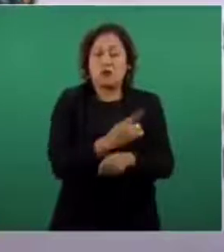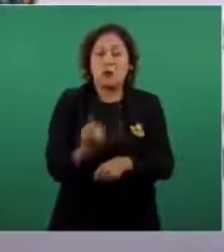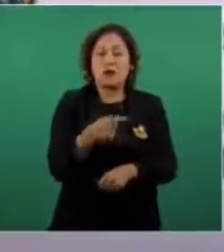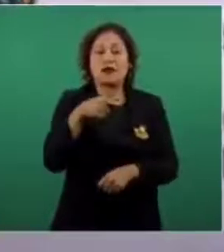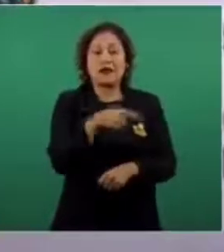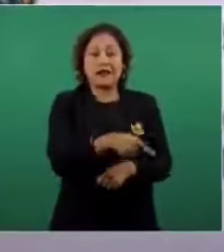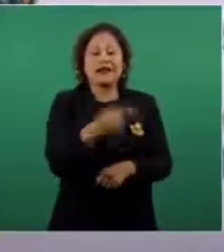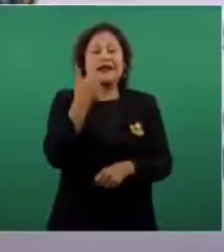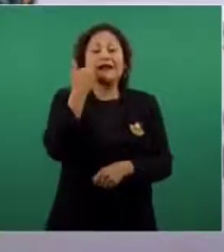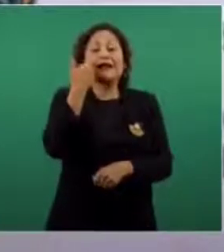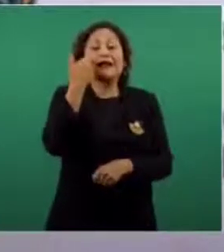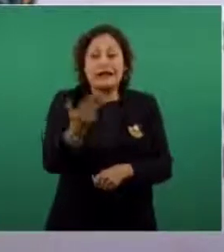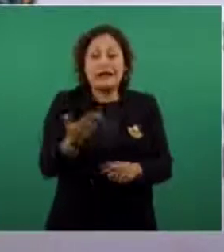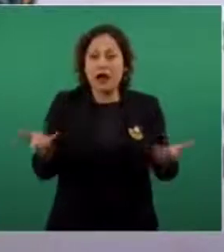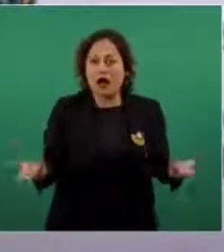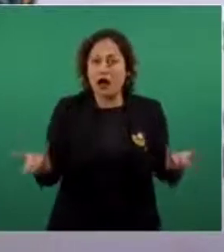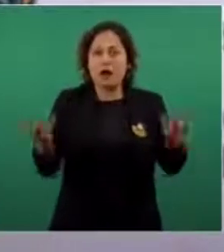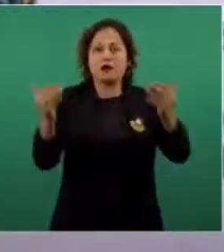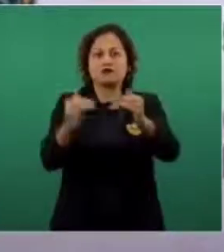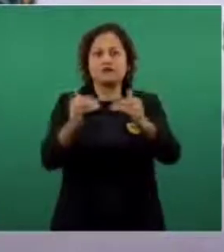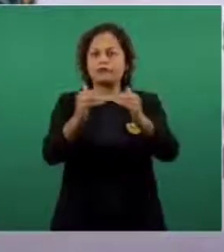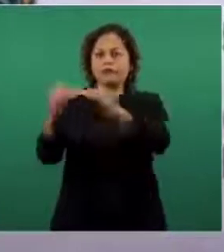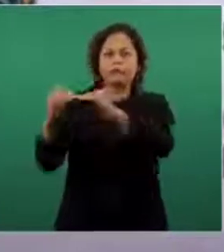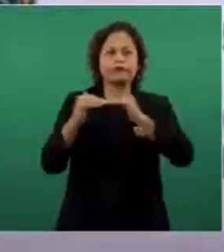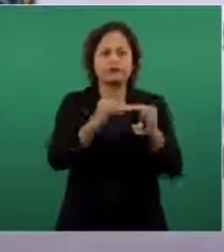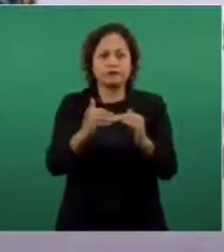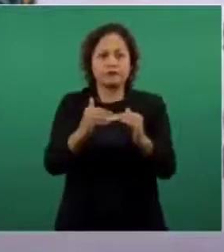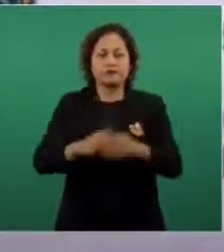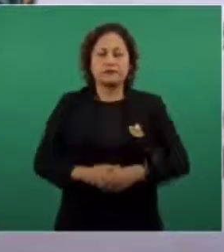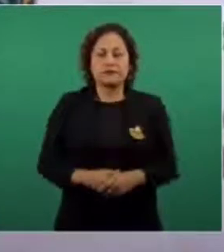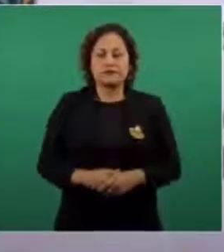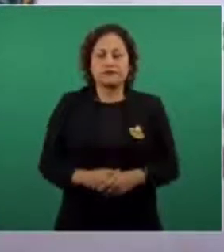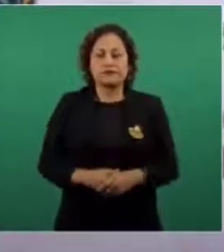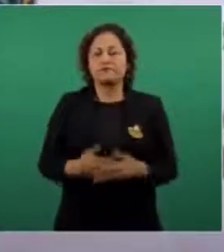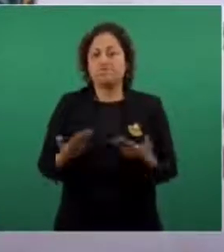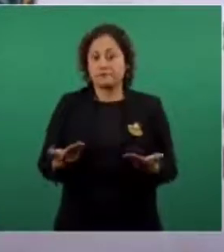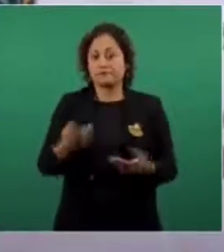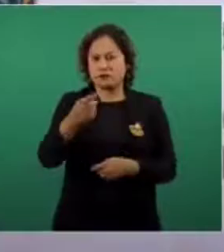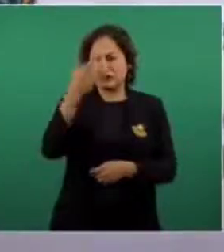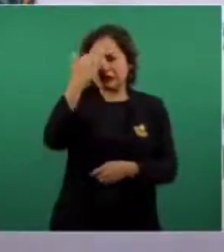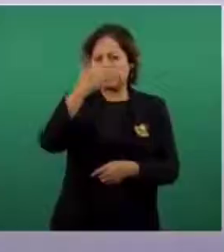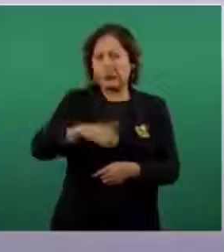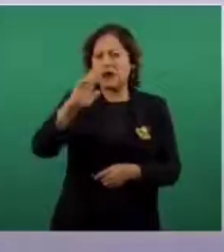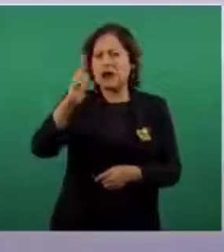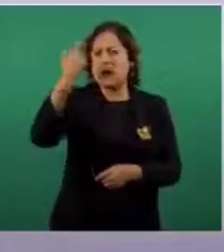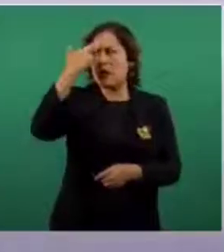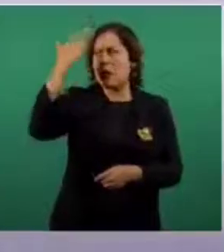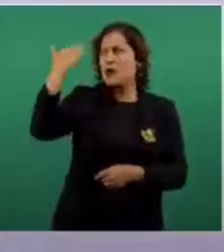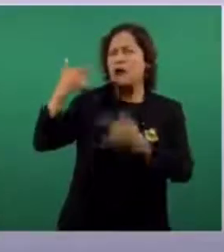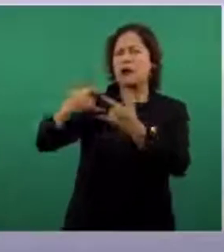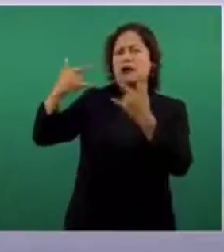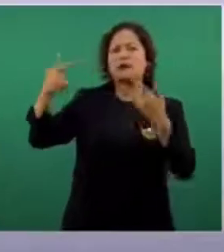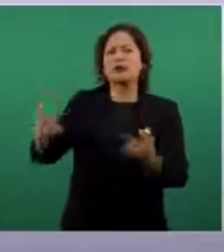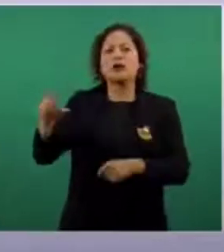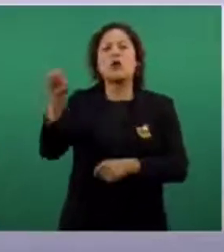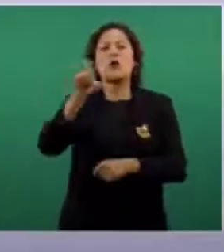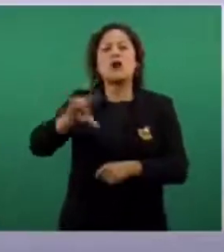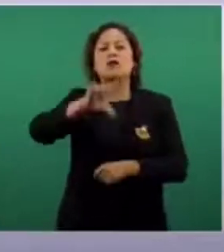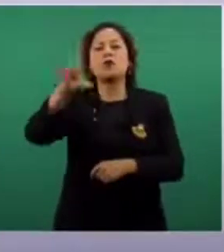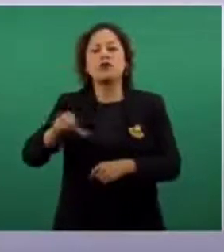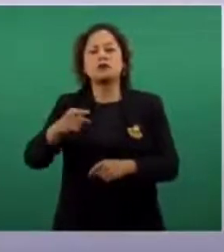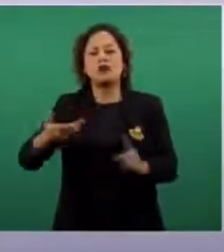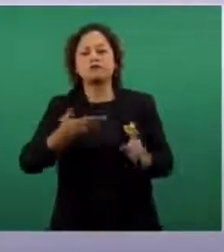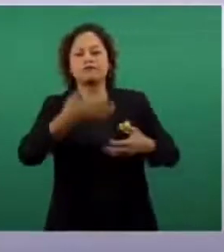o las clases más favorecidas. Baste recordar el juicio en que lo excomulgan,